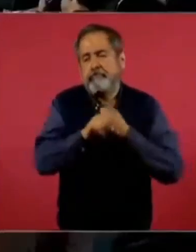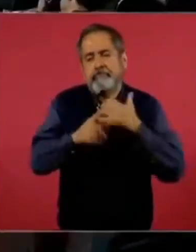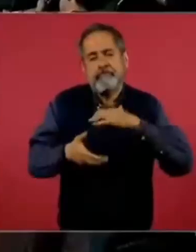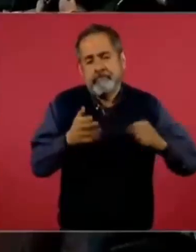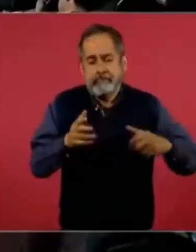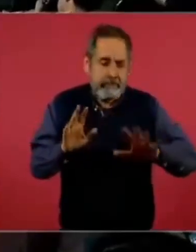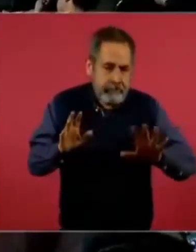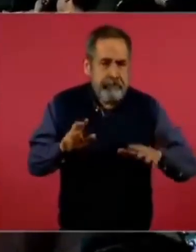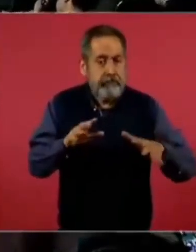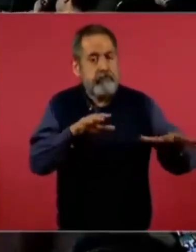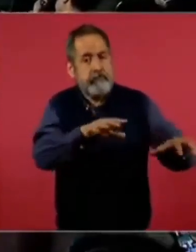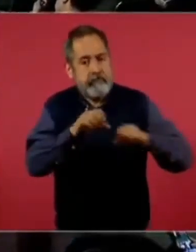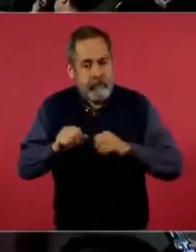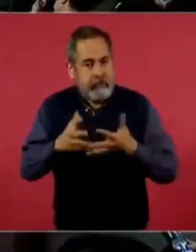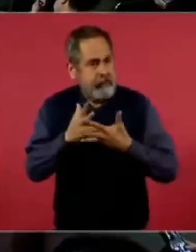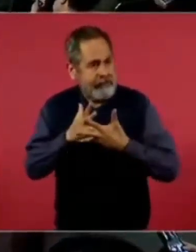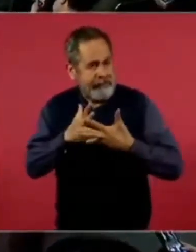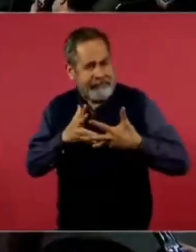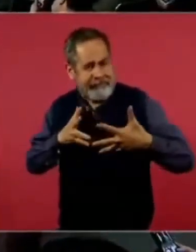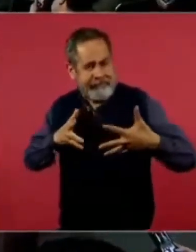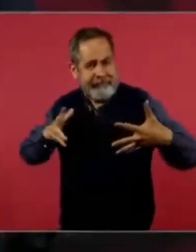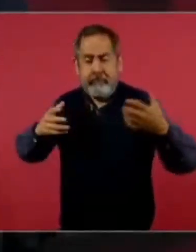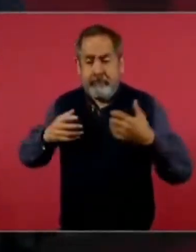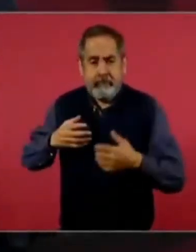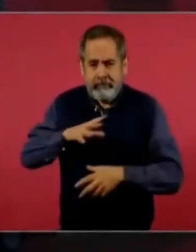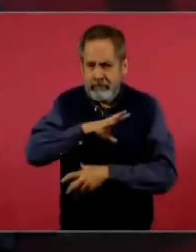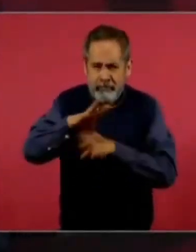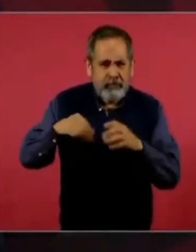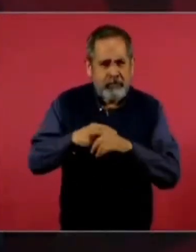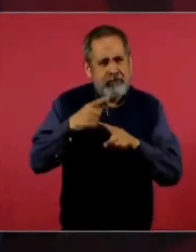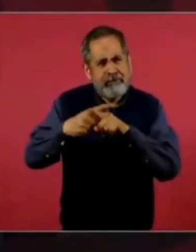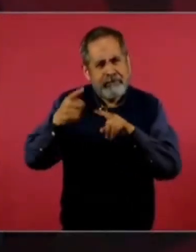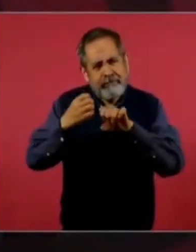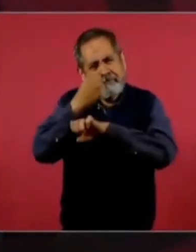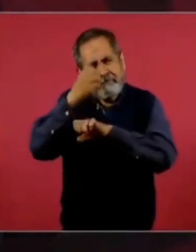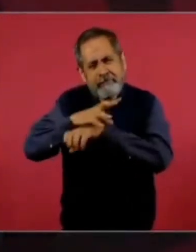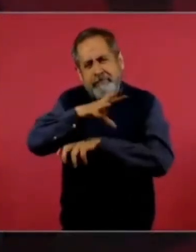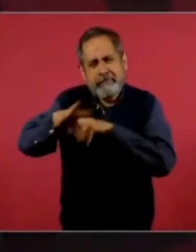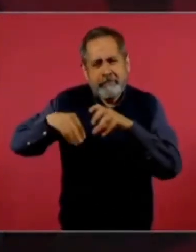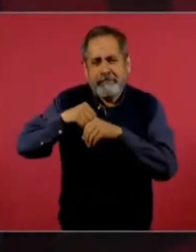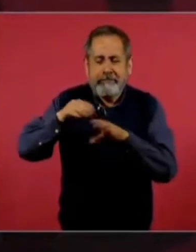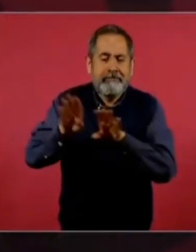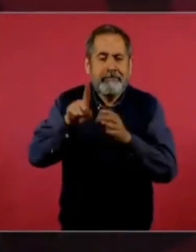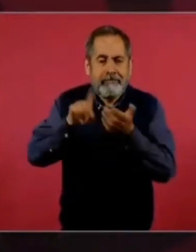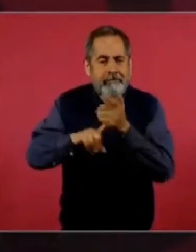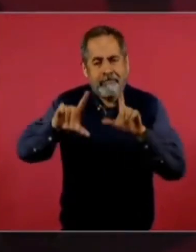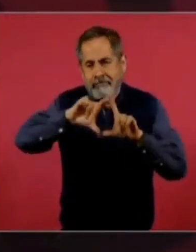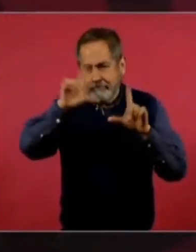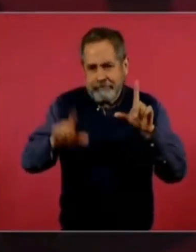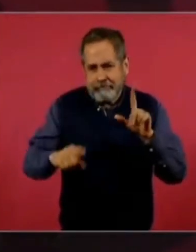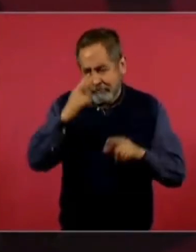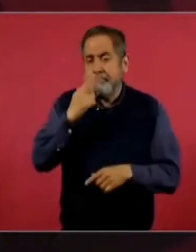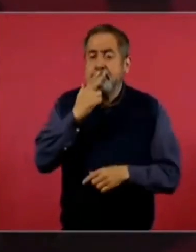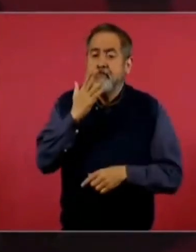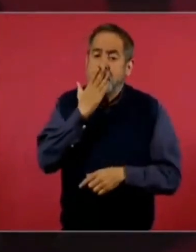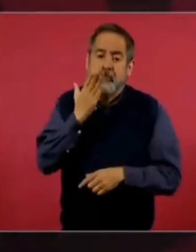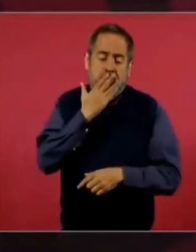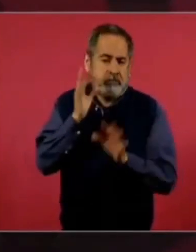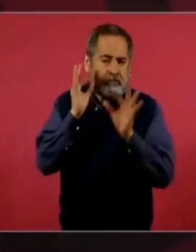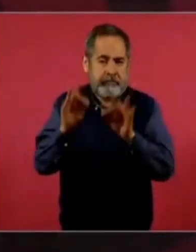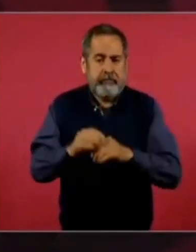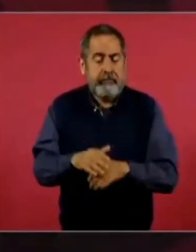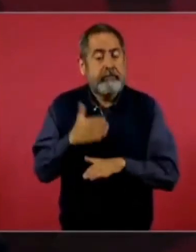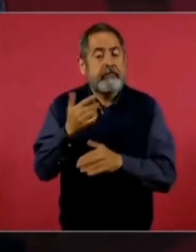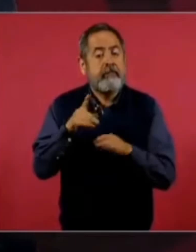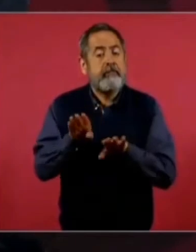Entonces, es un gran estado, como todos los estados de la República. Y en lo que